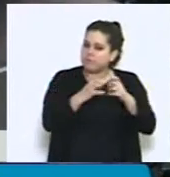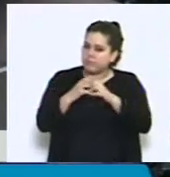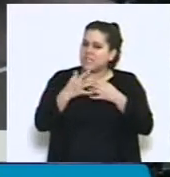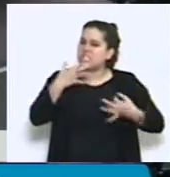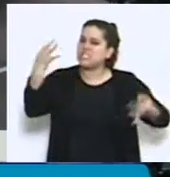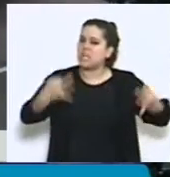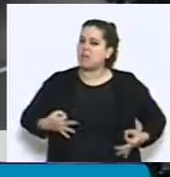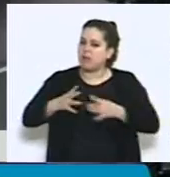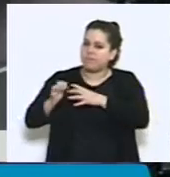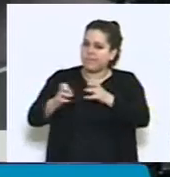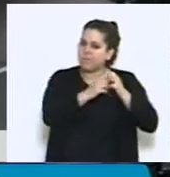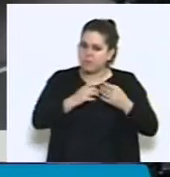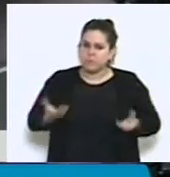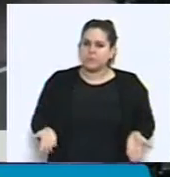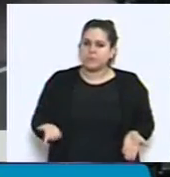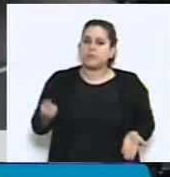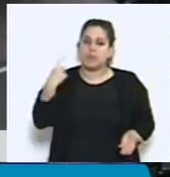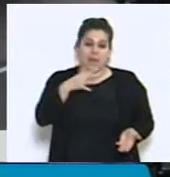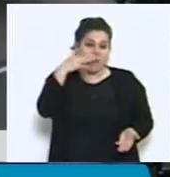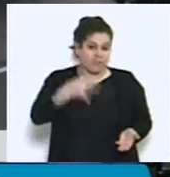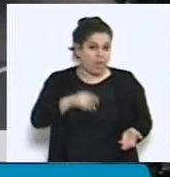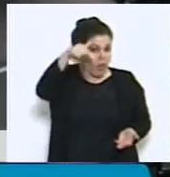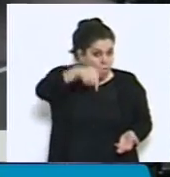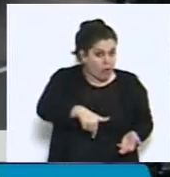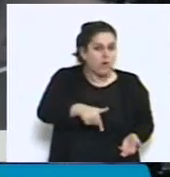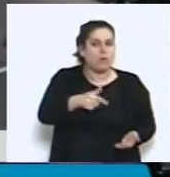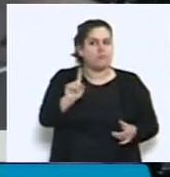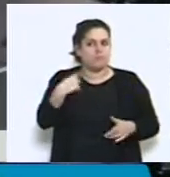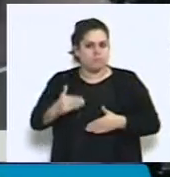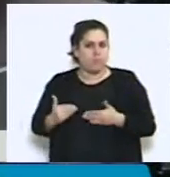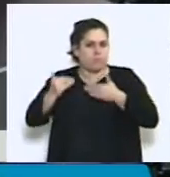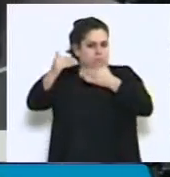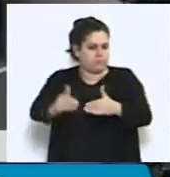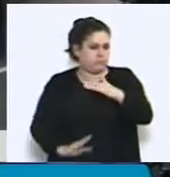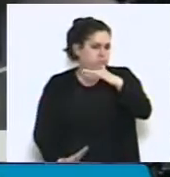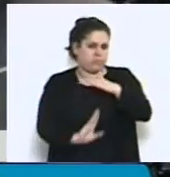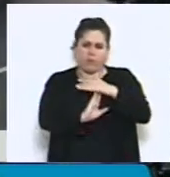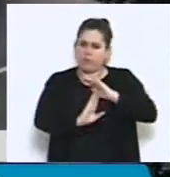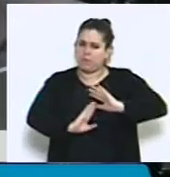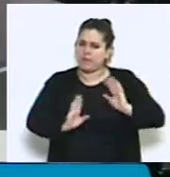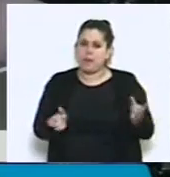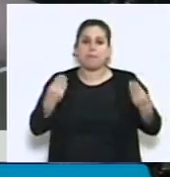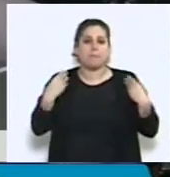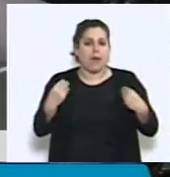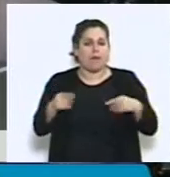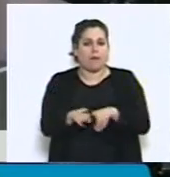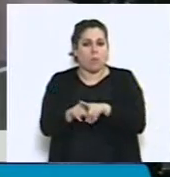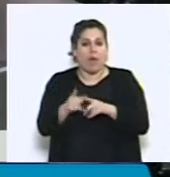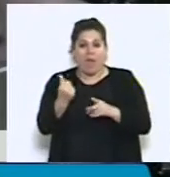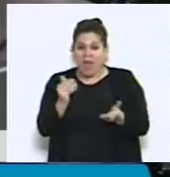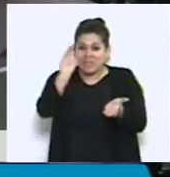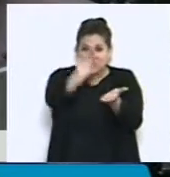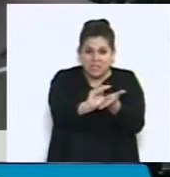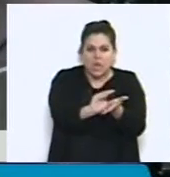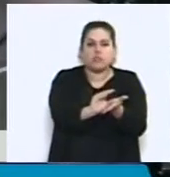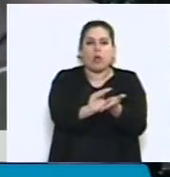sinceridad y realmente hoy estamos dando un paso fundamental para una asignación que ha venido